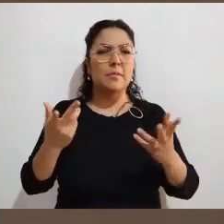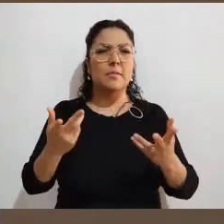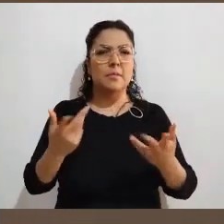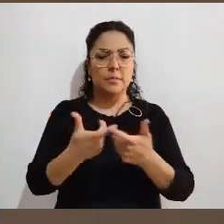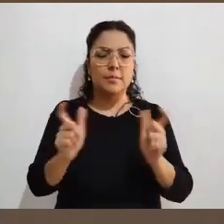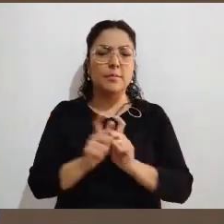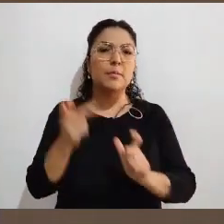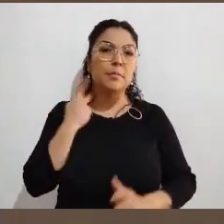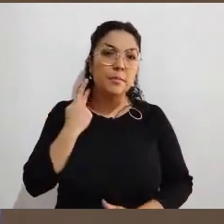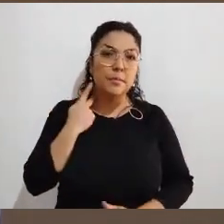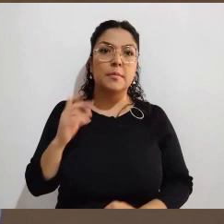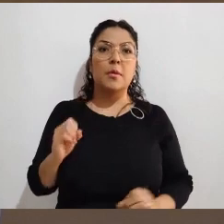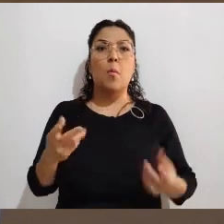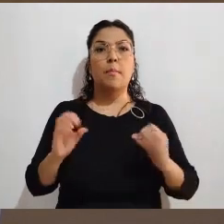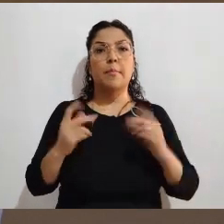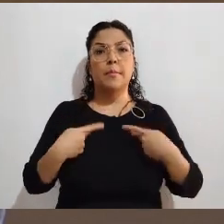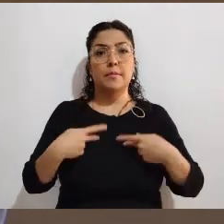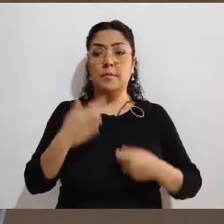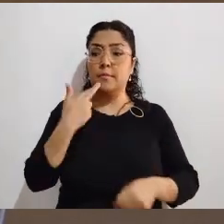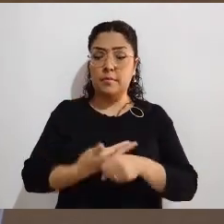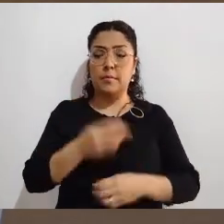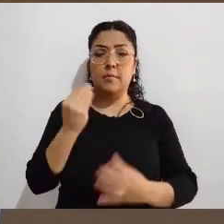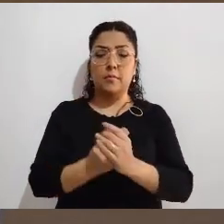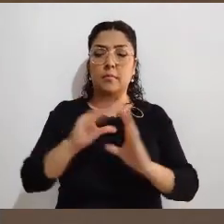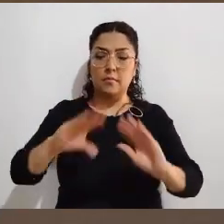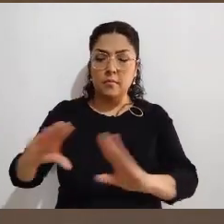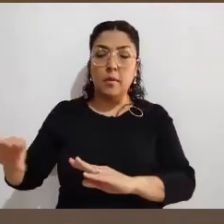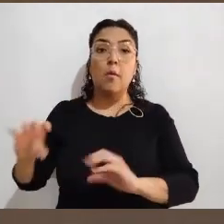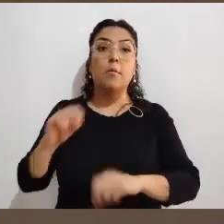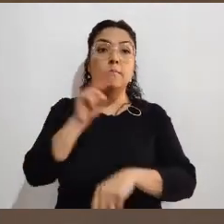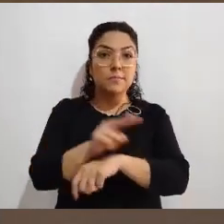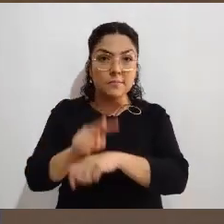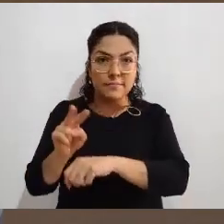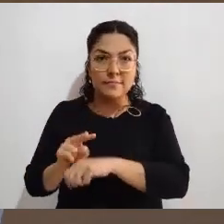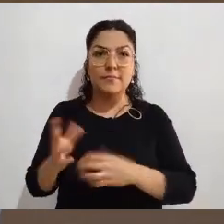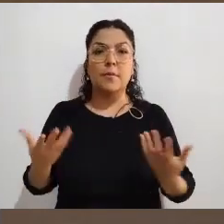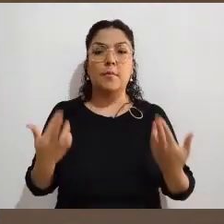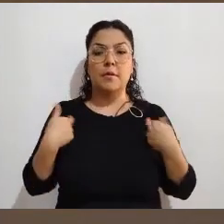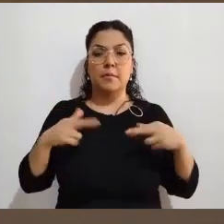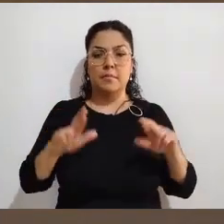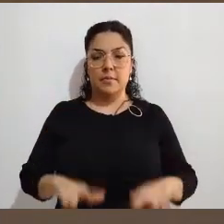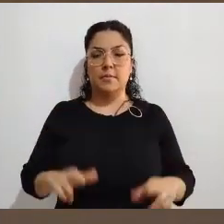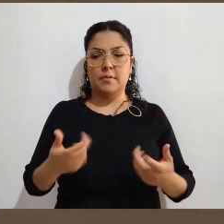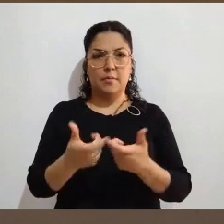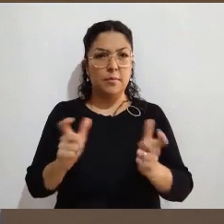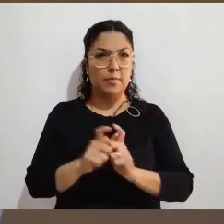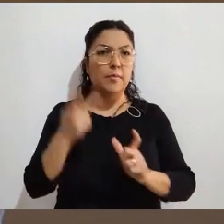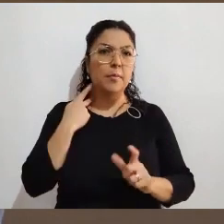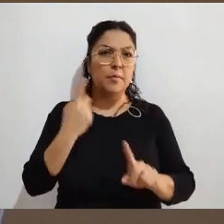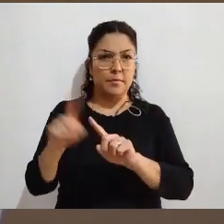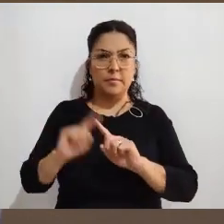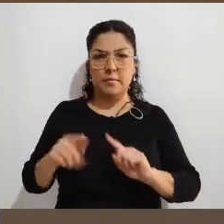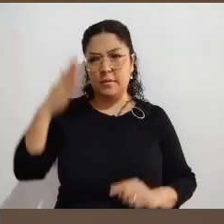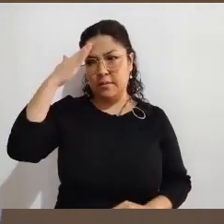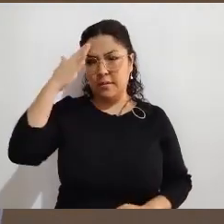partidistas, capacitadores, asistentes electorales, supervisores electorales, representantes generales de partido, y se dan